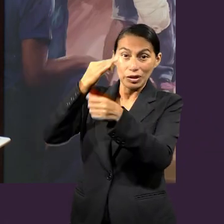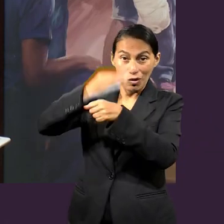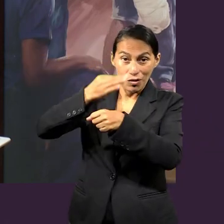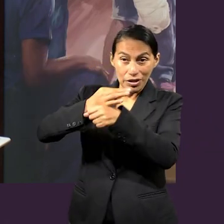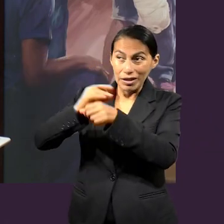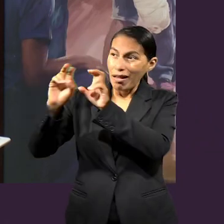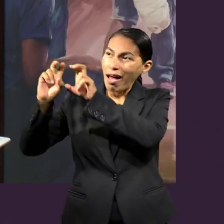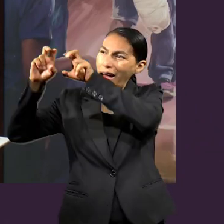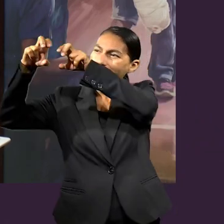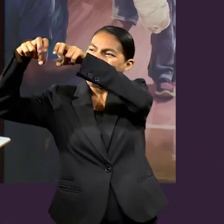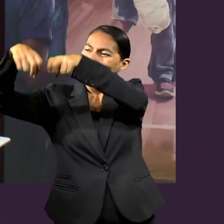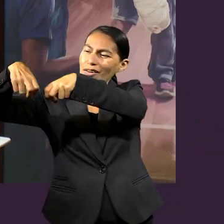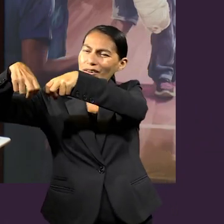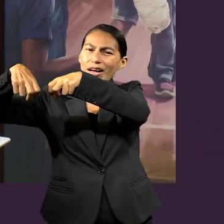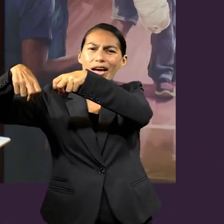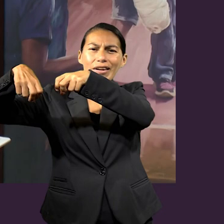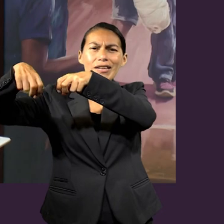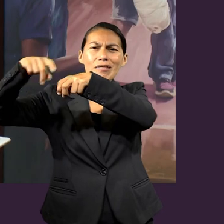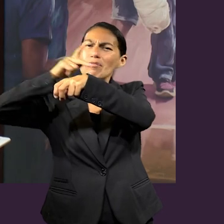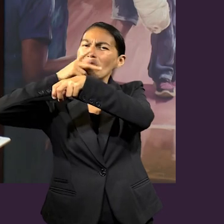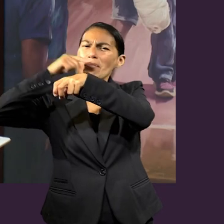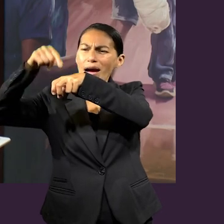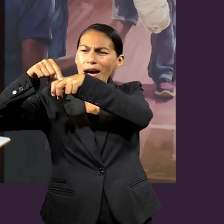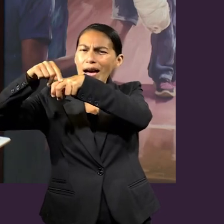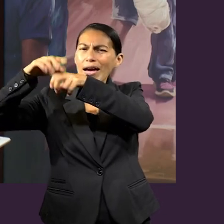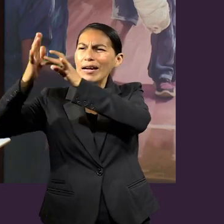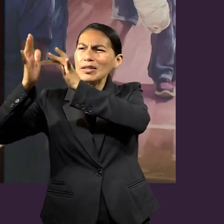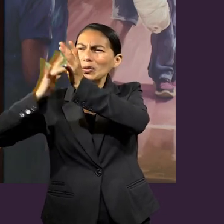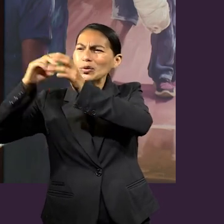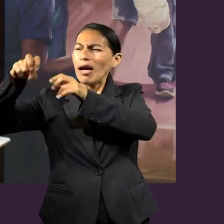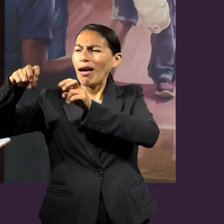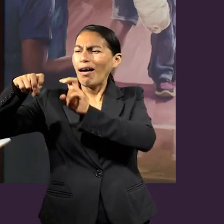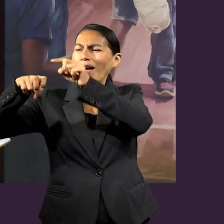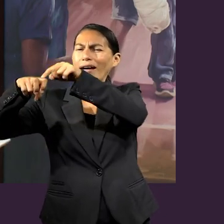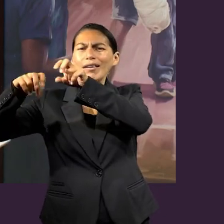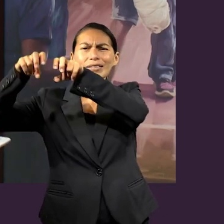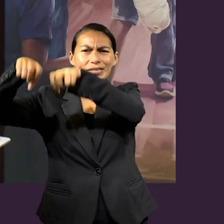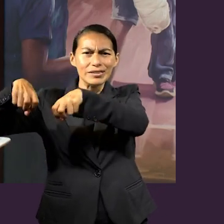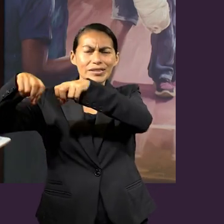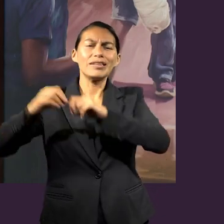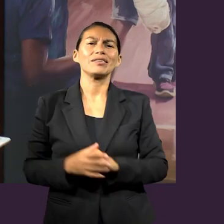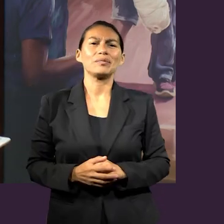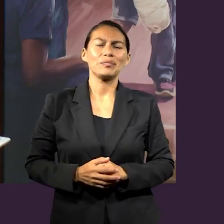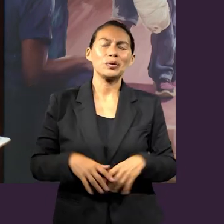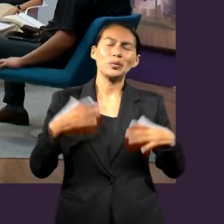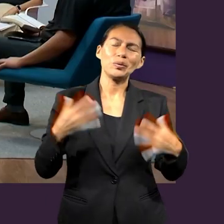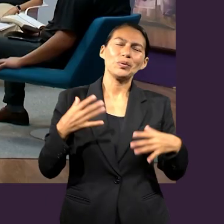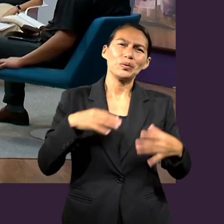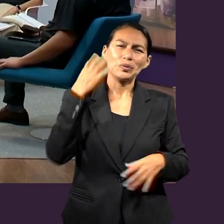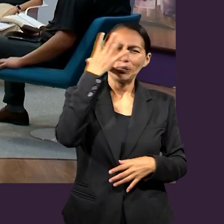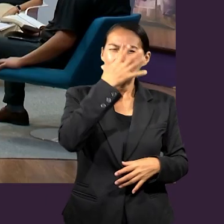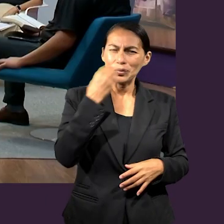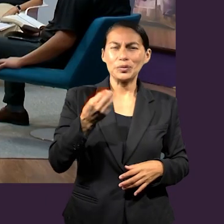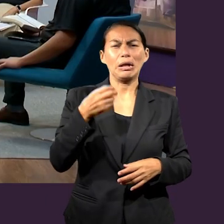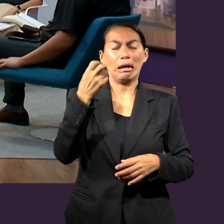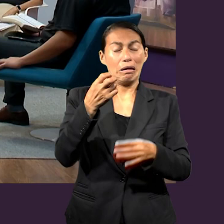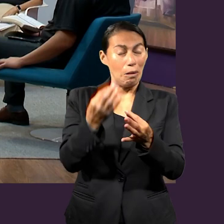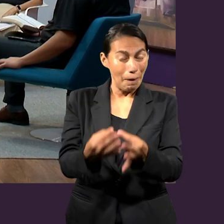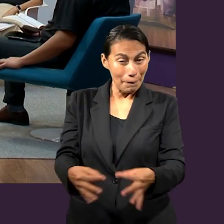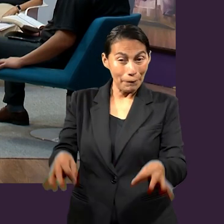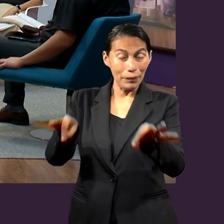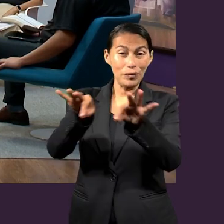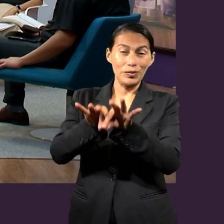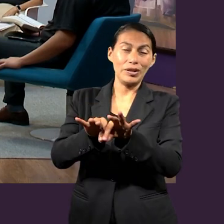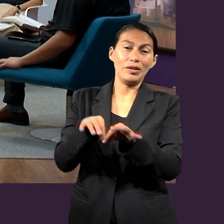ahorita está sentado a la diestra de Dios abogando por nosotros. Así es. creo que eso es